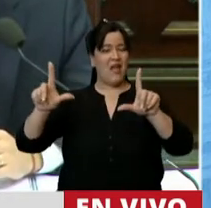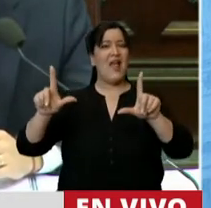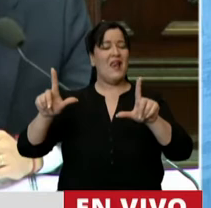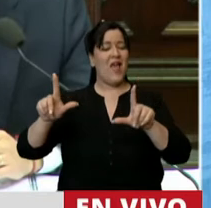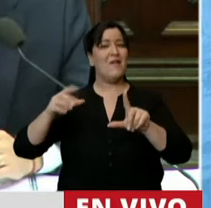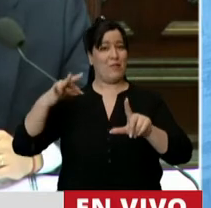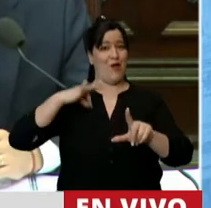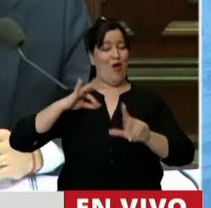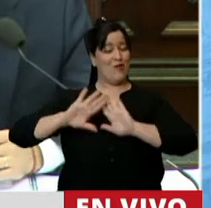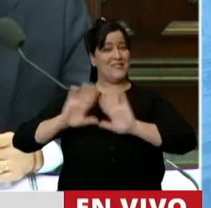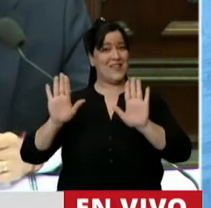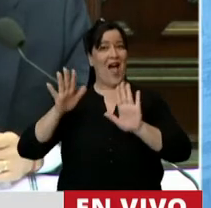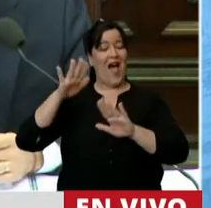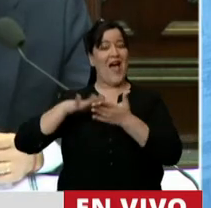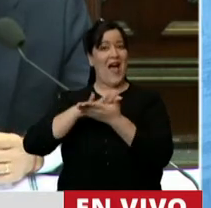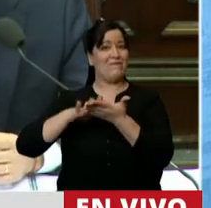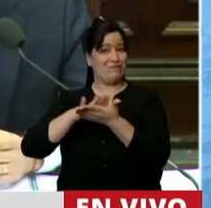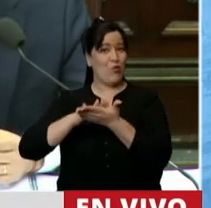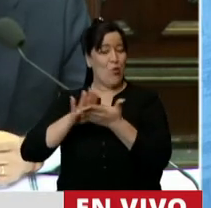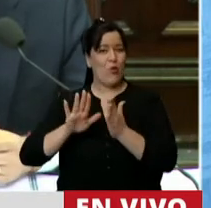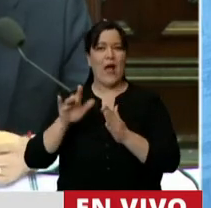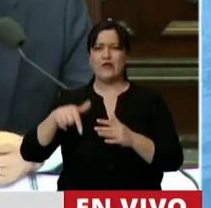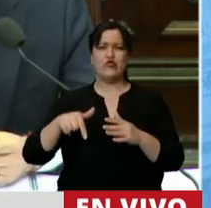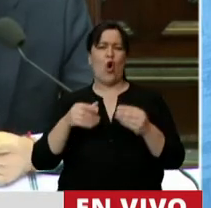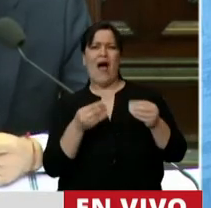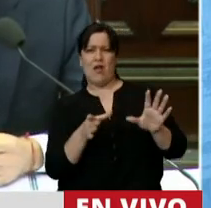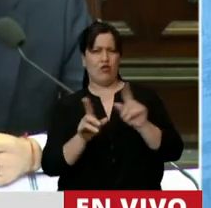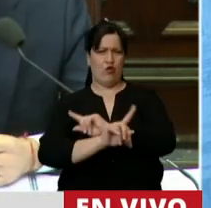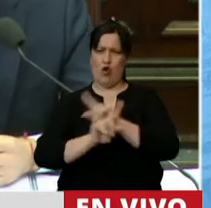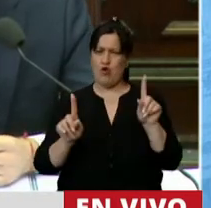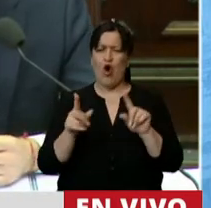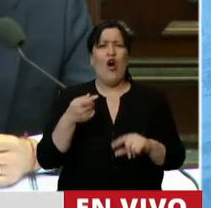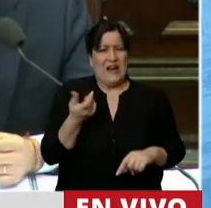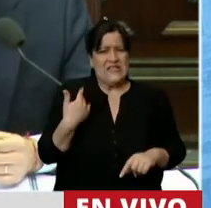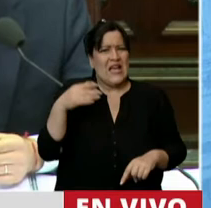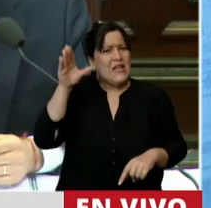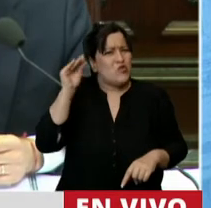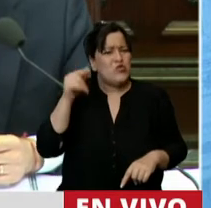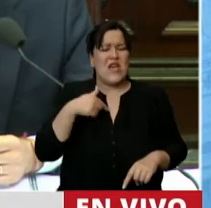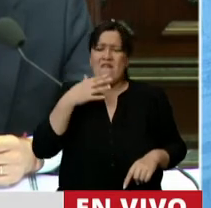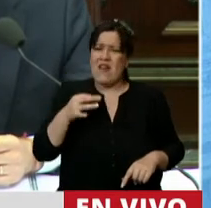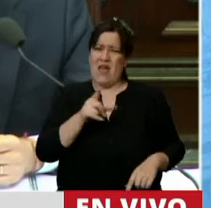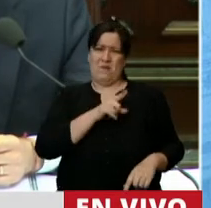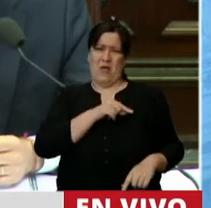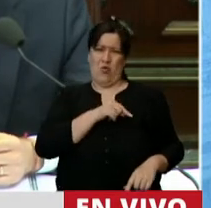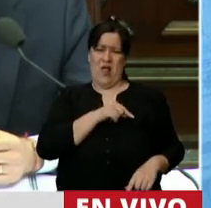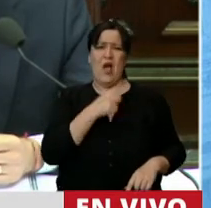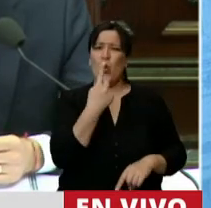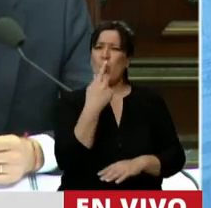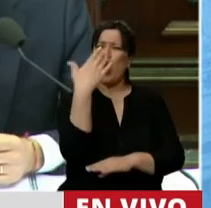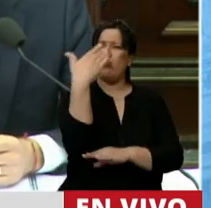Miren, yo no me resigno. Escuché recién, y me duele, algún orador